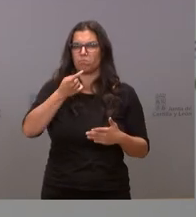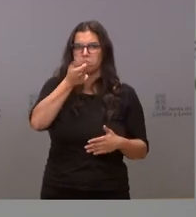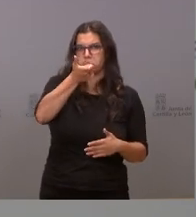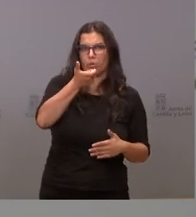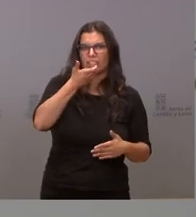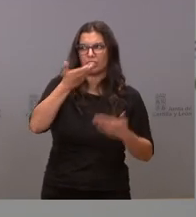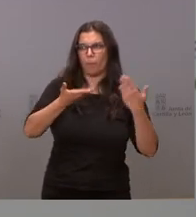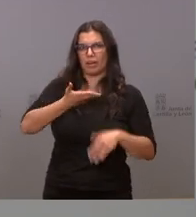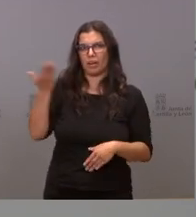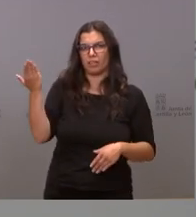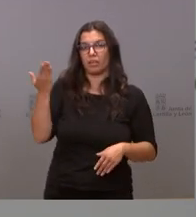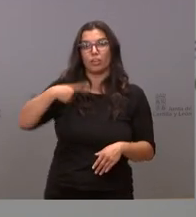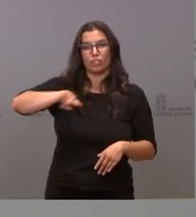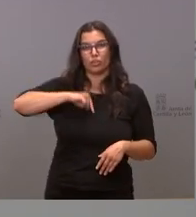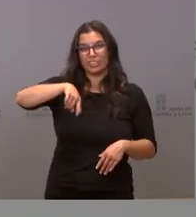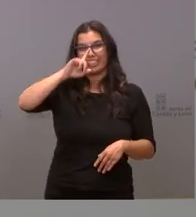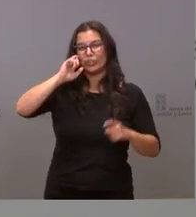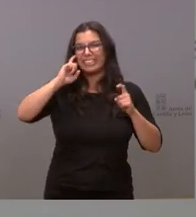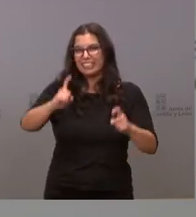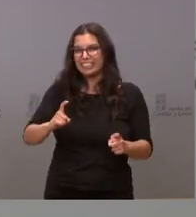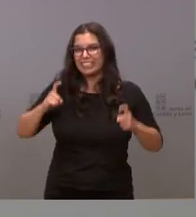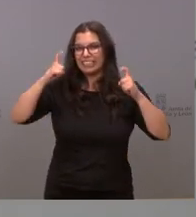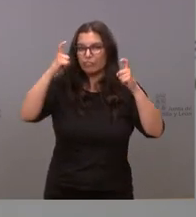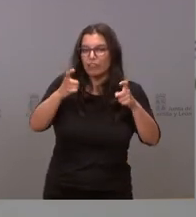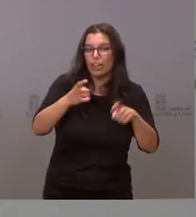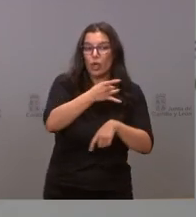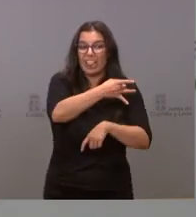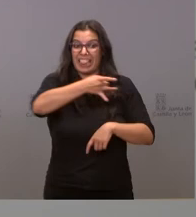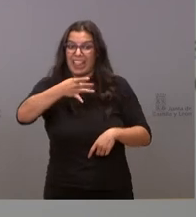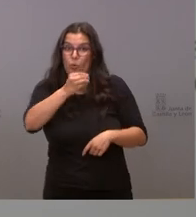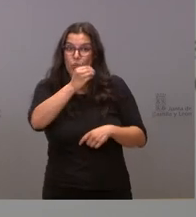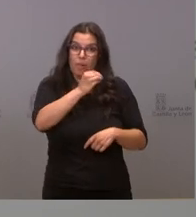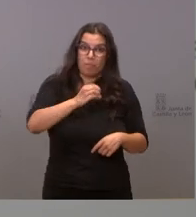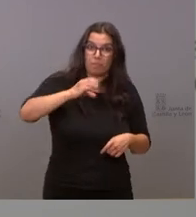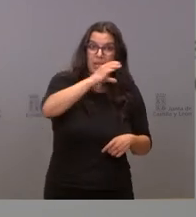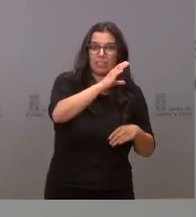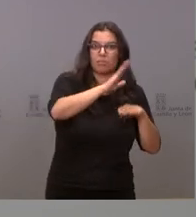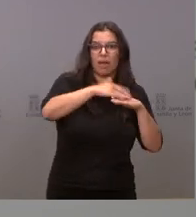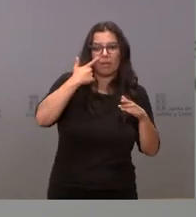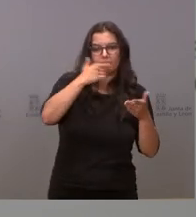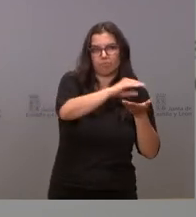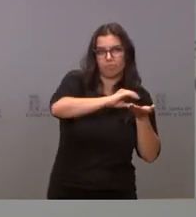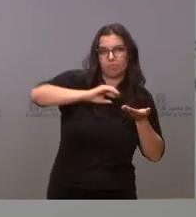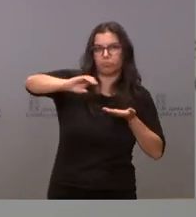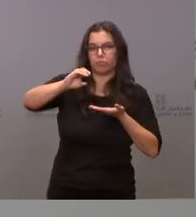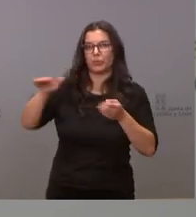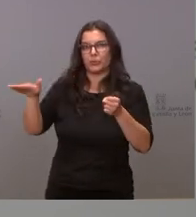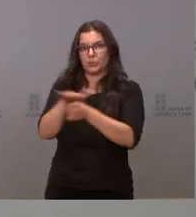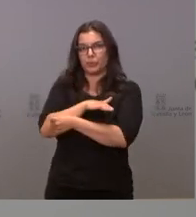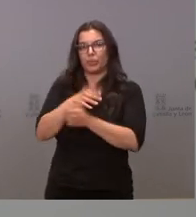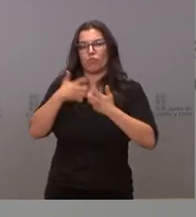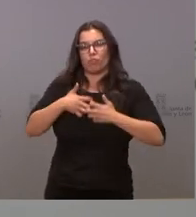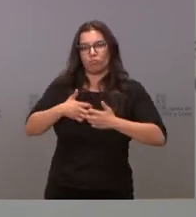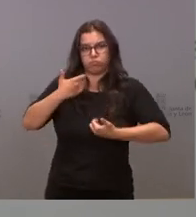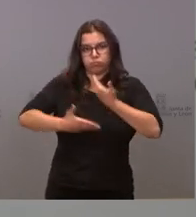este año hemos hecho un esfuerzo de endeudamiento para garantizar como digo el funcionamiento